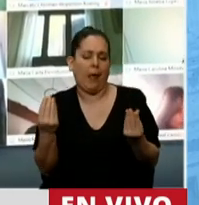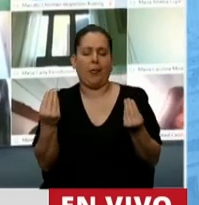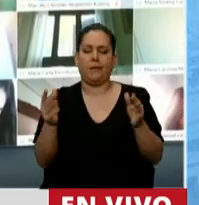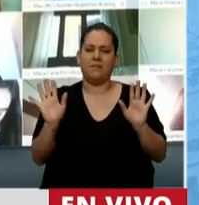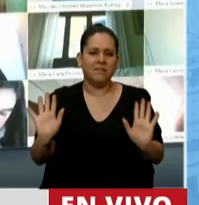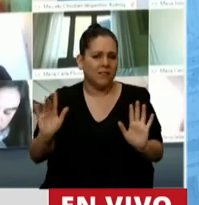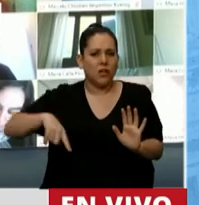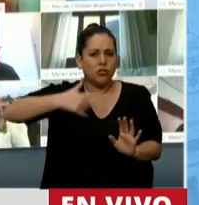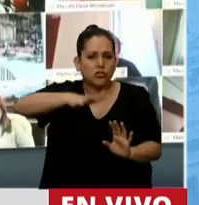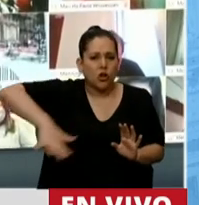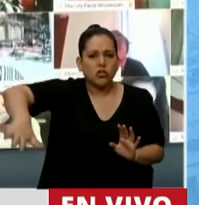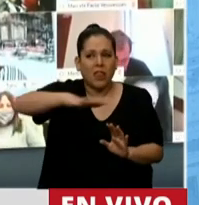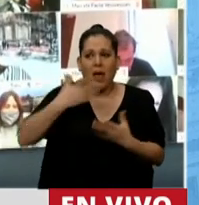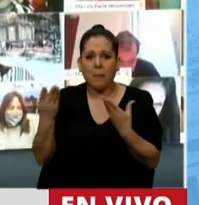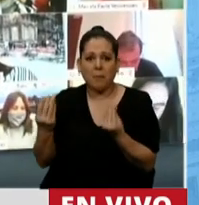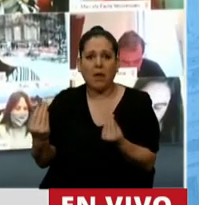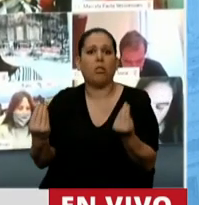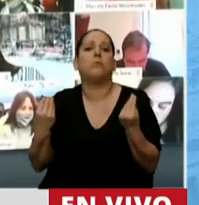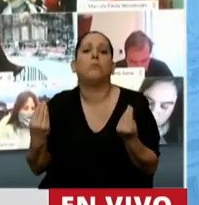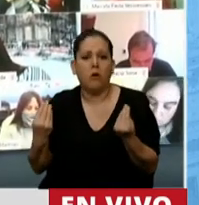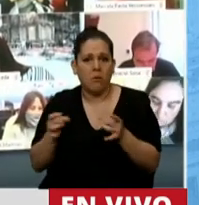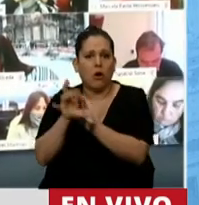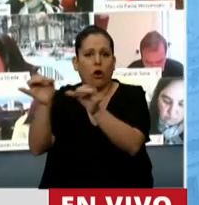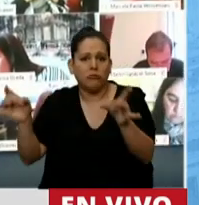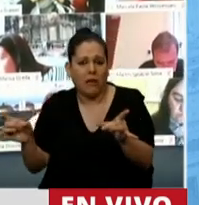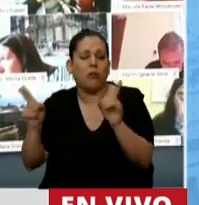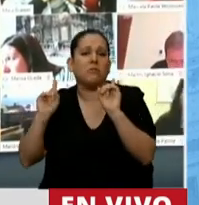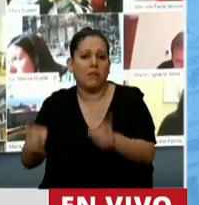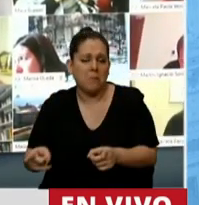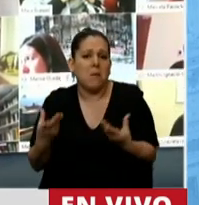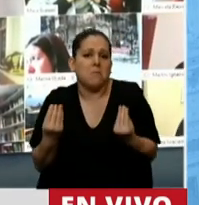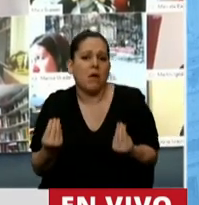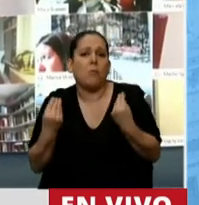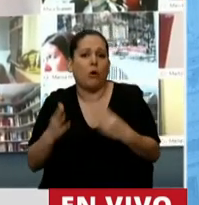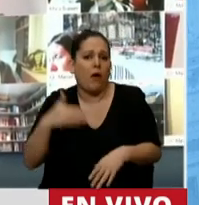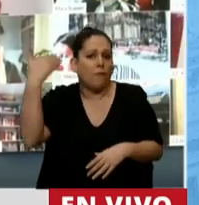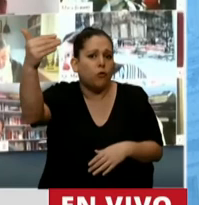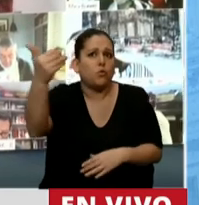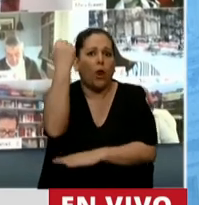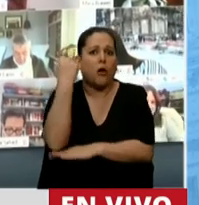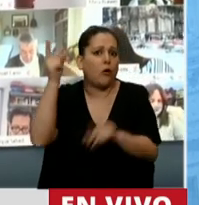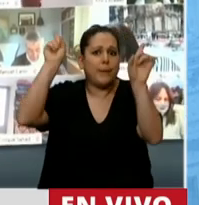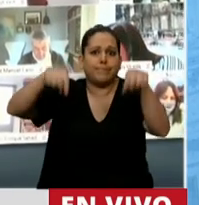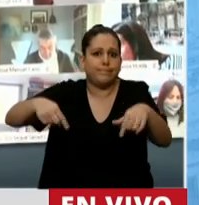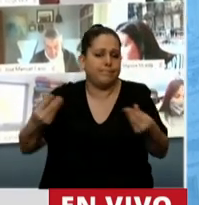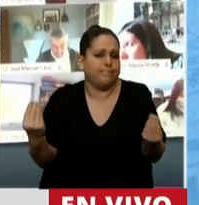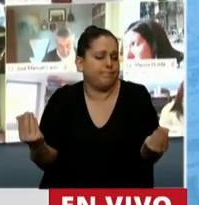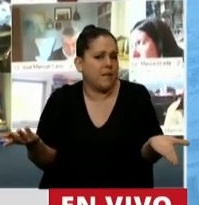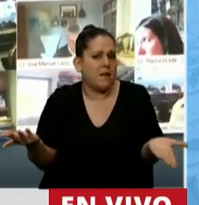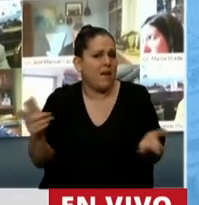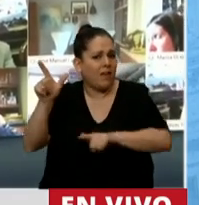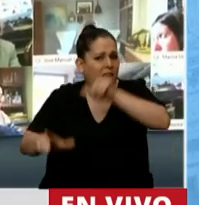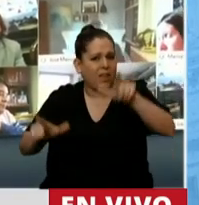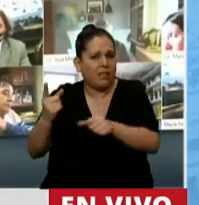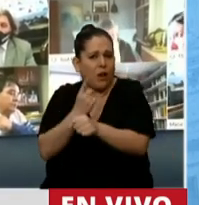instalado no solamente por el contagio sino también el miedo al futuro con relación a la cuestión económica. Una gente no puede vivir